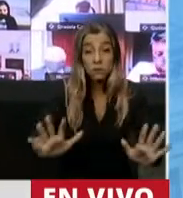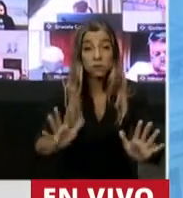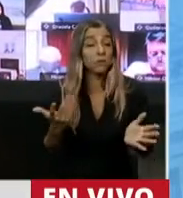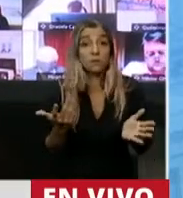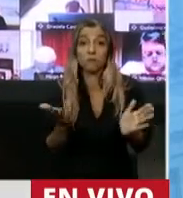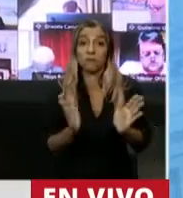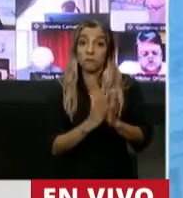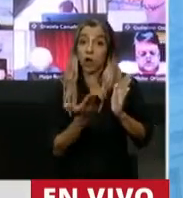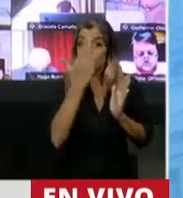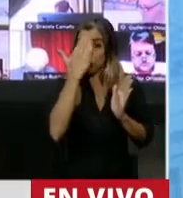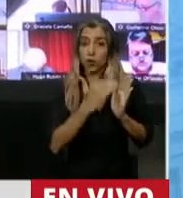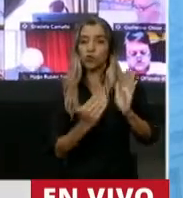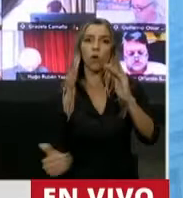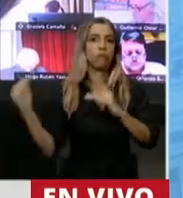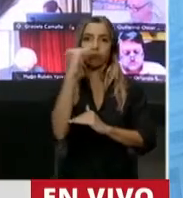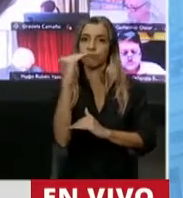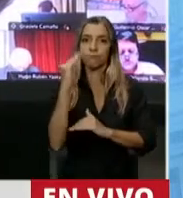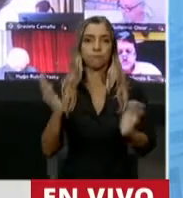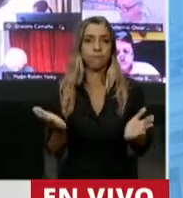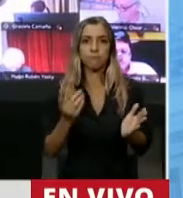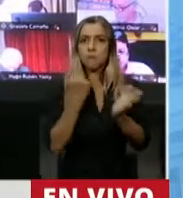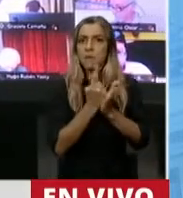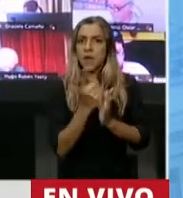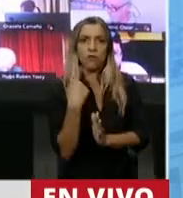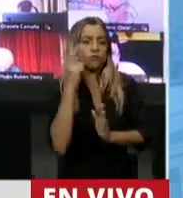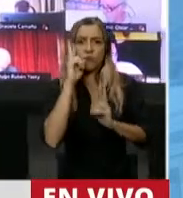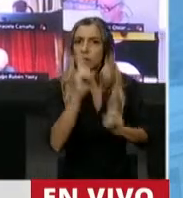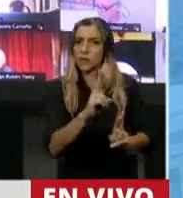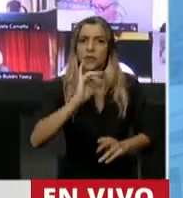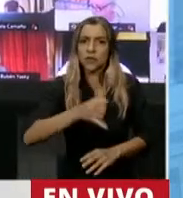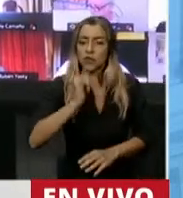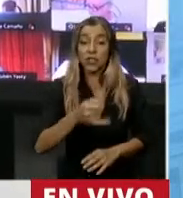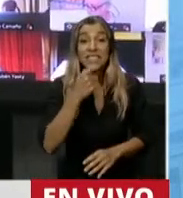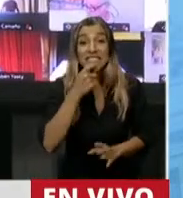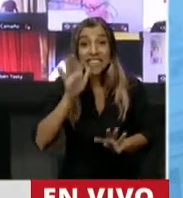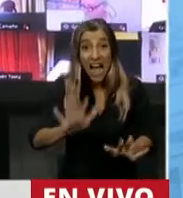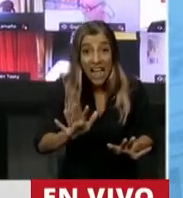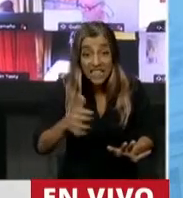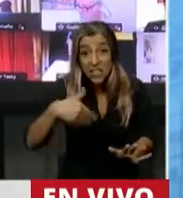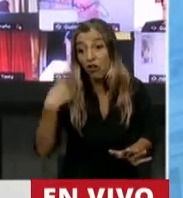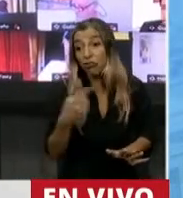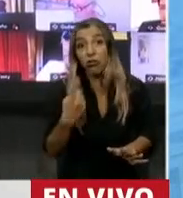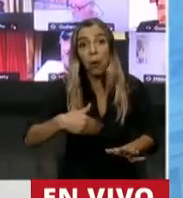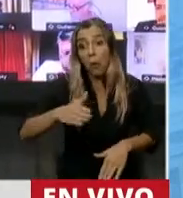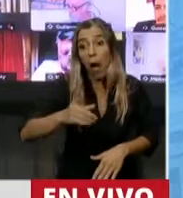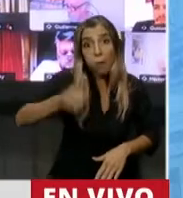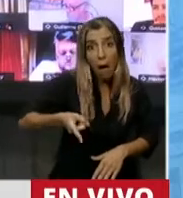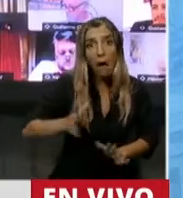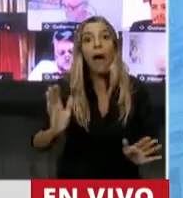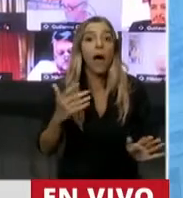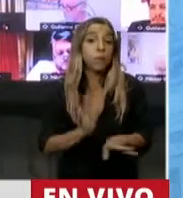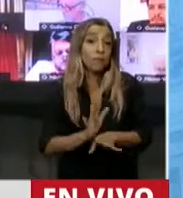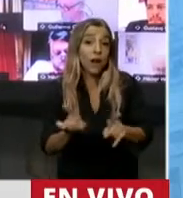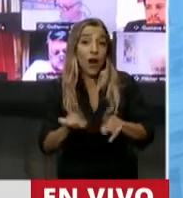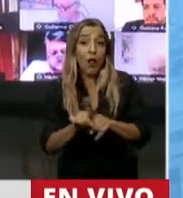circunstanciales en la Argentina. Porque si no, estamos a un paso del fascismo, del autoritarismo, donde